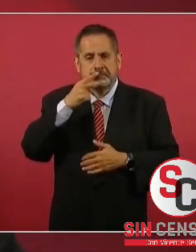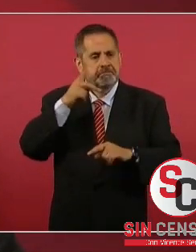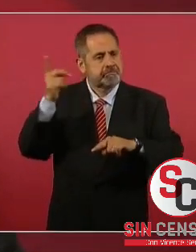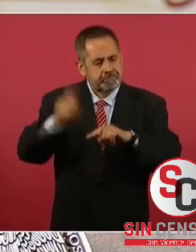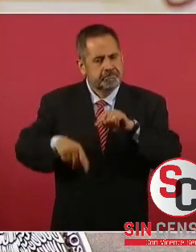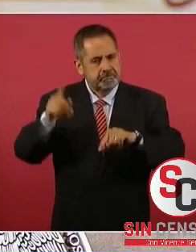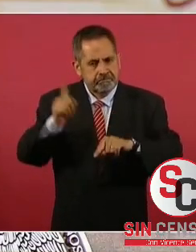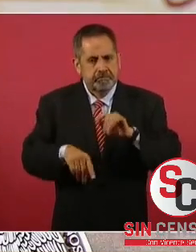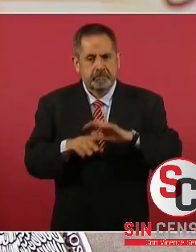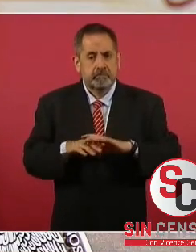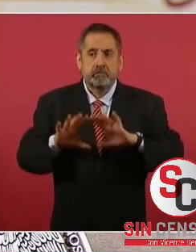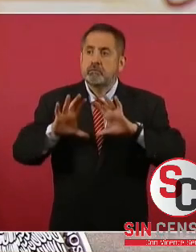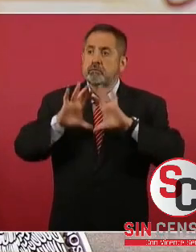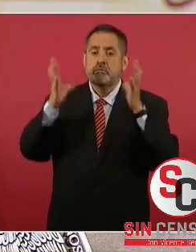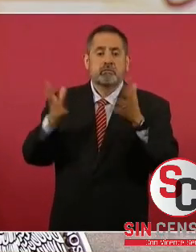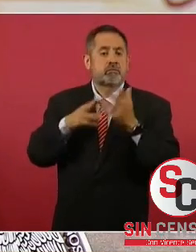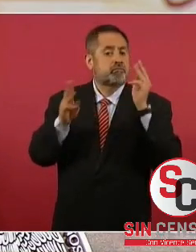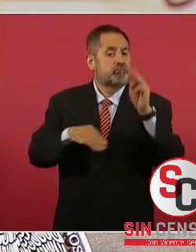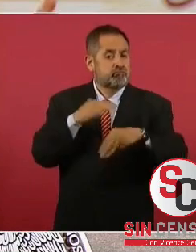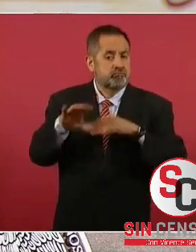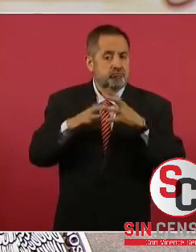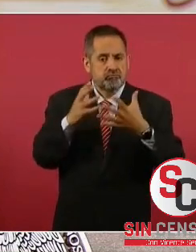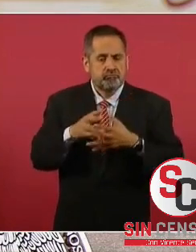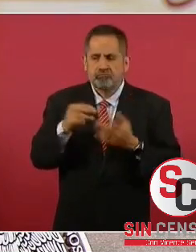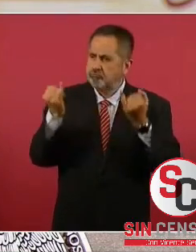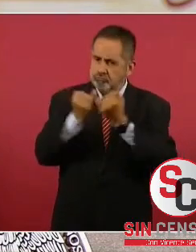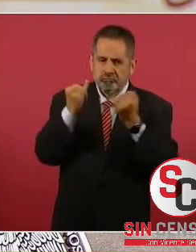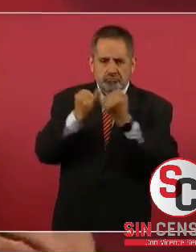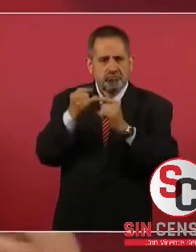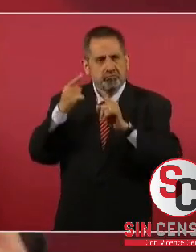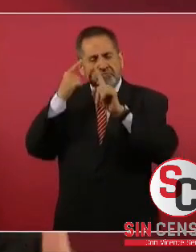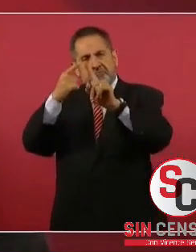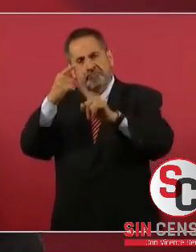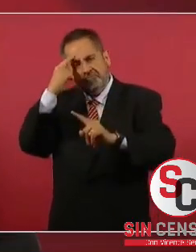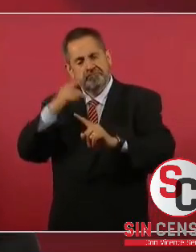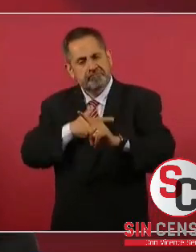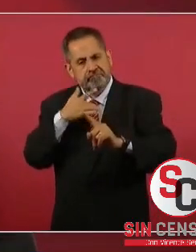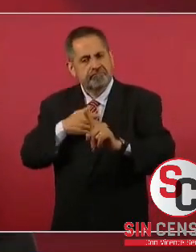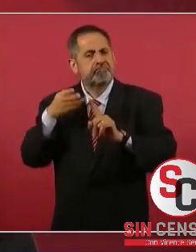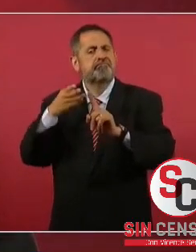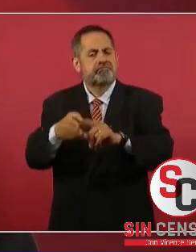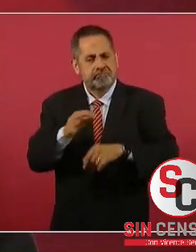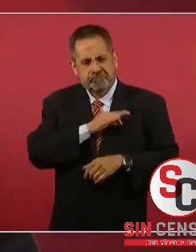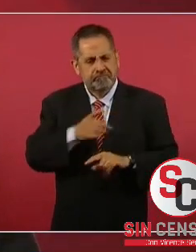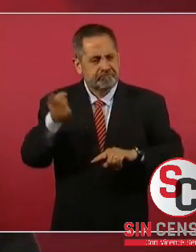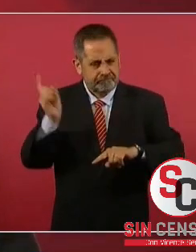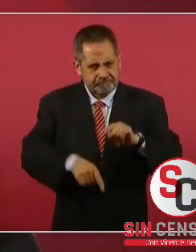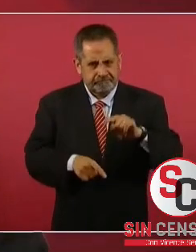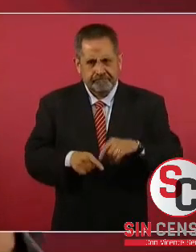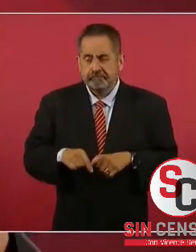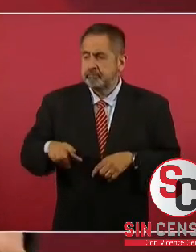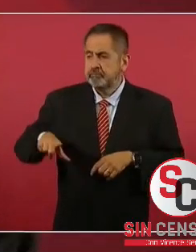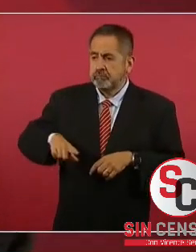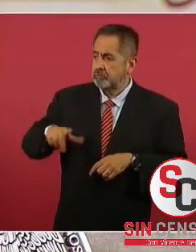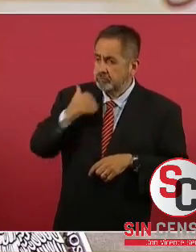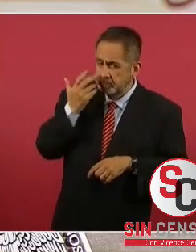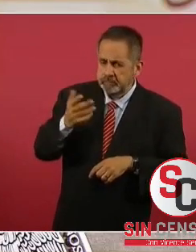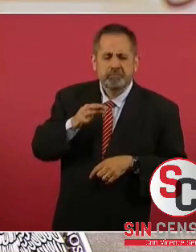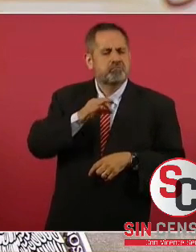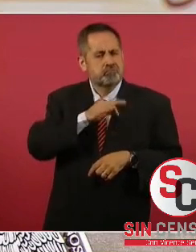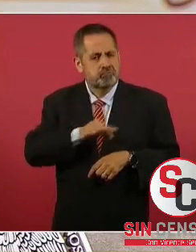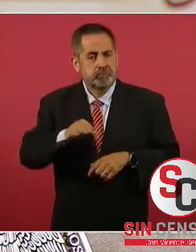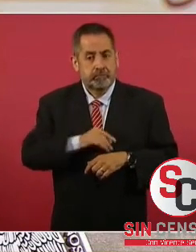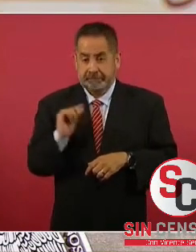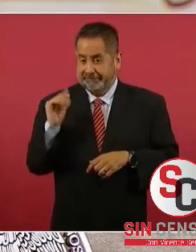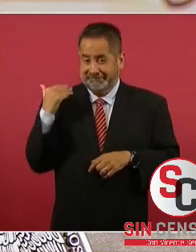parece que en la comunidad global se permea también esta conciencia de que sí se puede cuando hay voluntad política. Recientemente